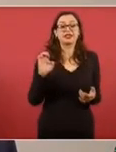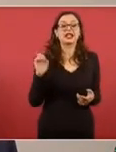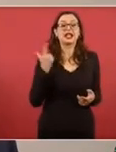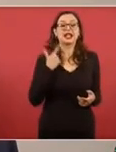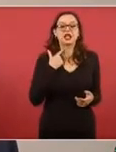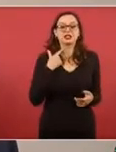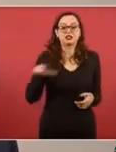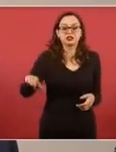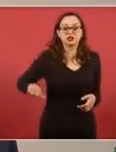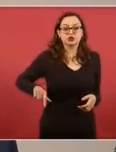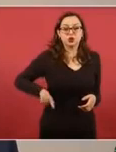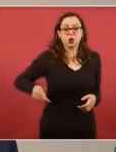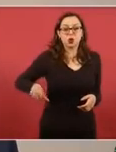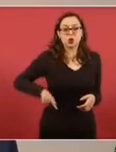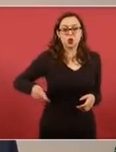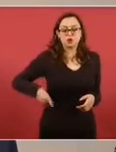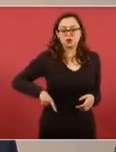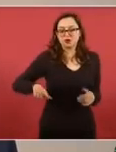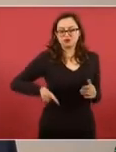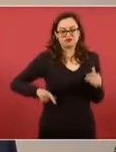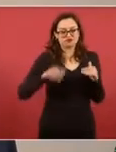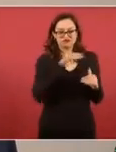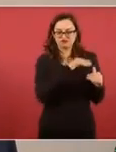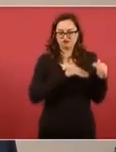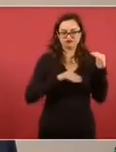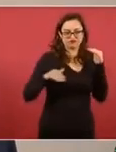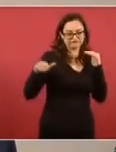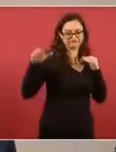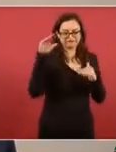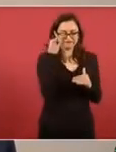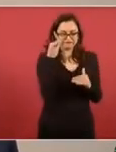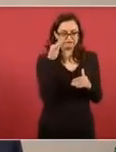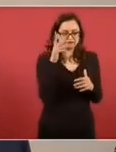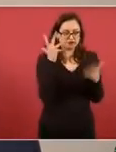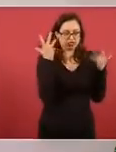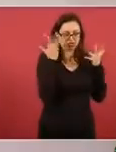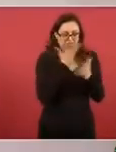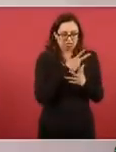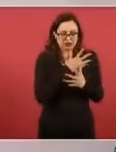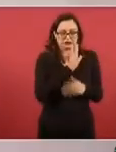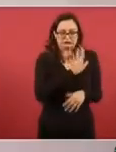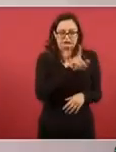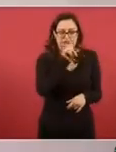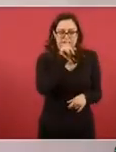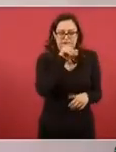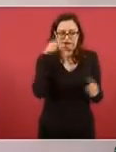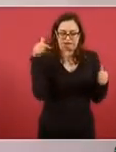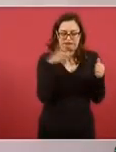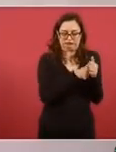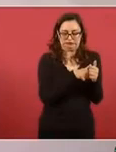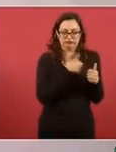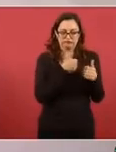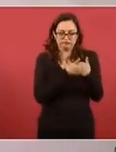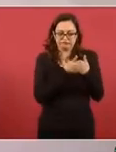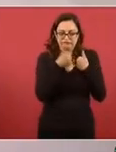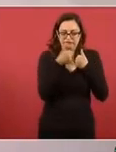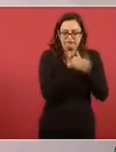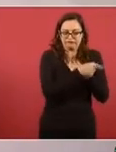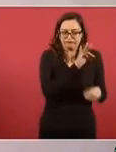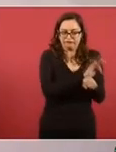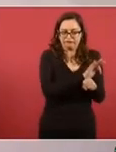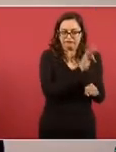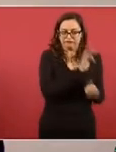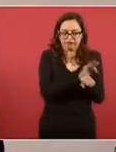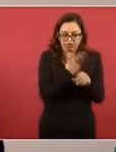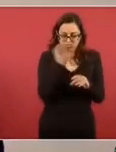ocultó los vínculos de autoridades con el grupo delictivo y la participación de agentes del Estado, fuerzas de seguridad